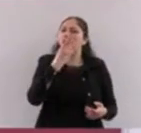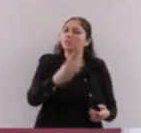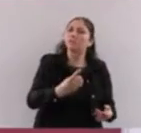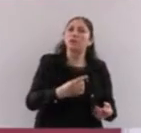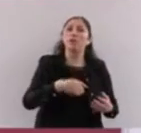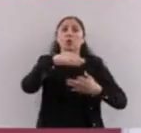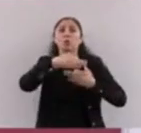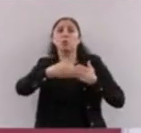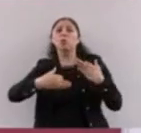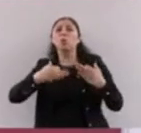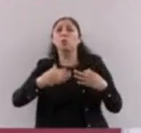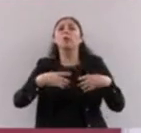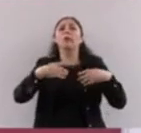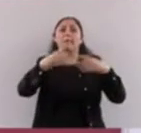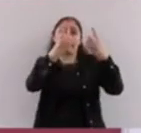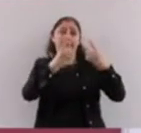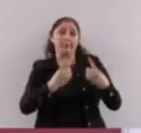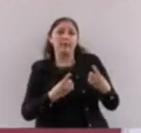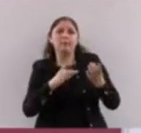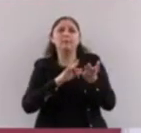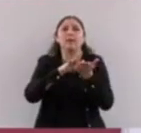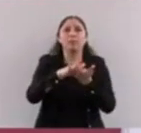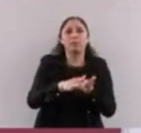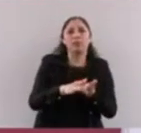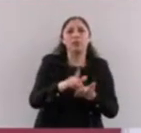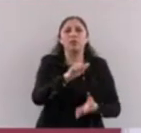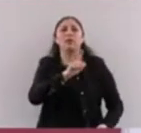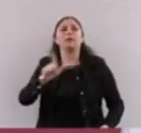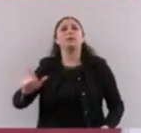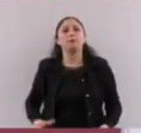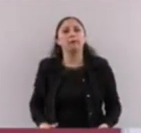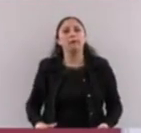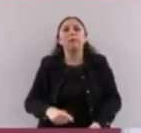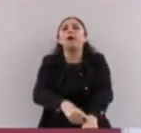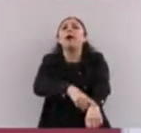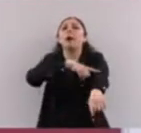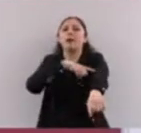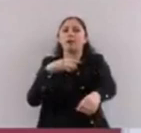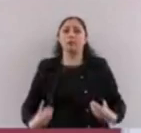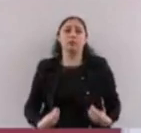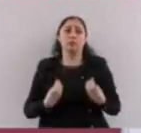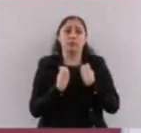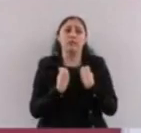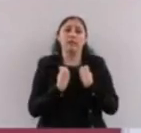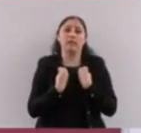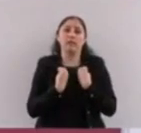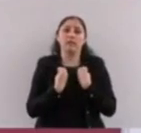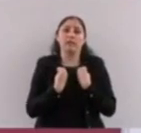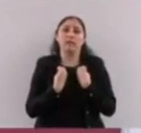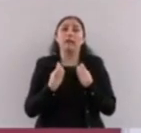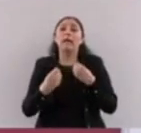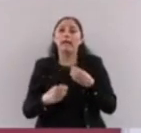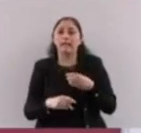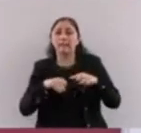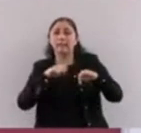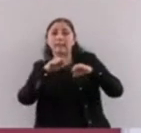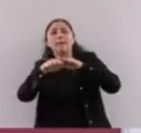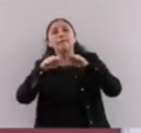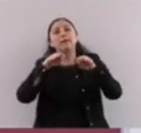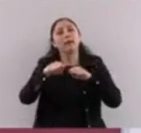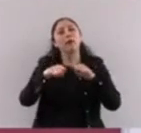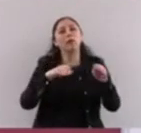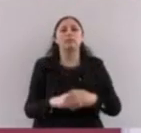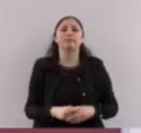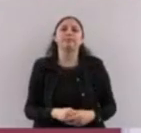todo aquello que les faltó de apoyo del gobierno a lo largo de su vida productiva, ¿no?, entre